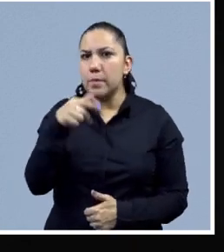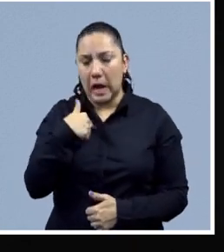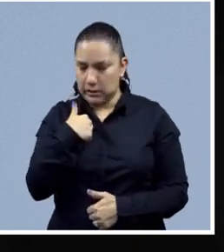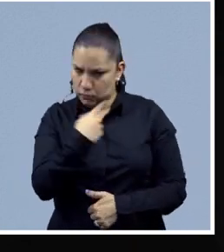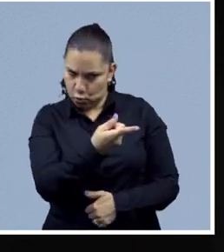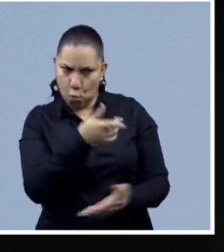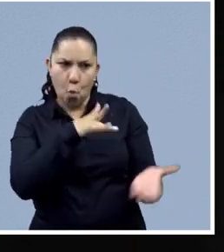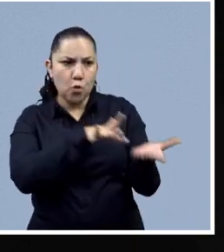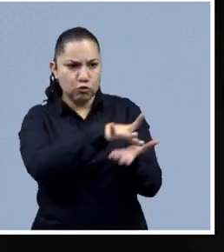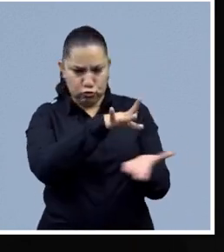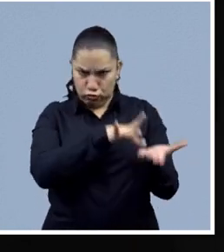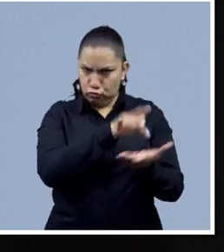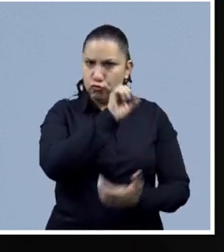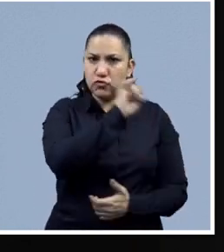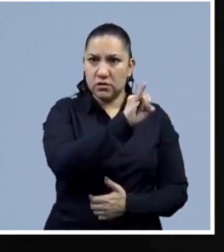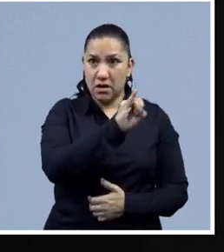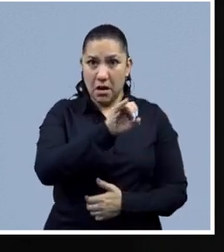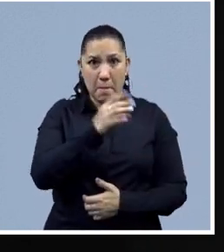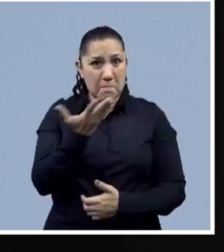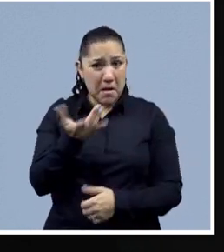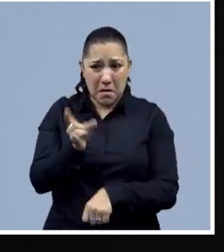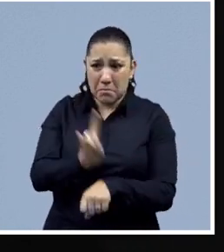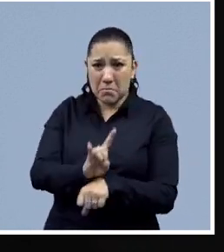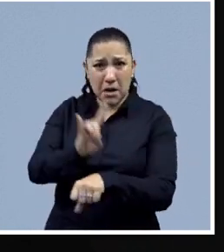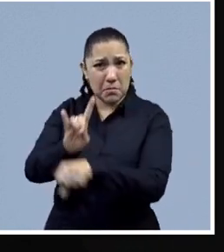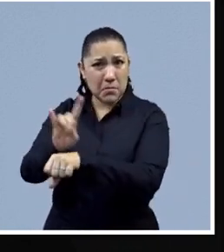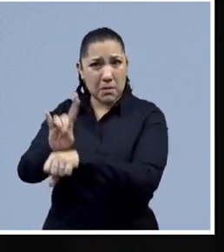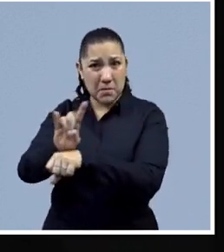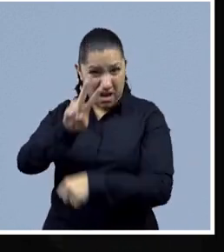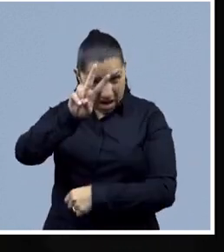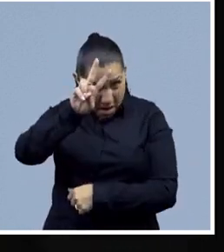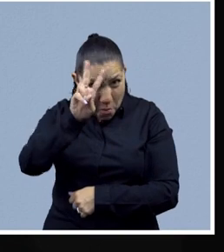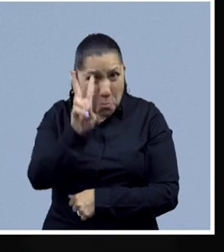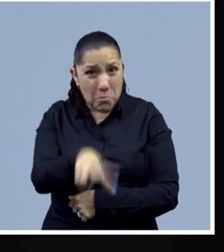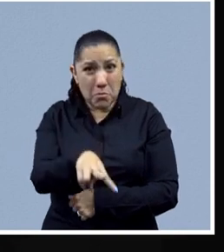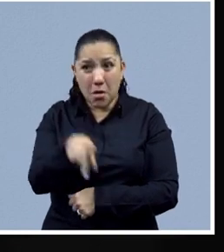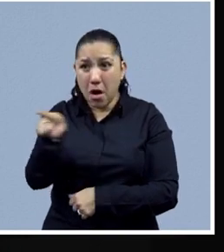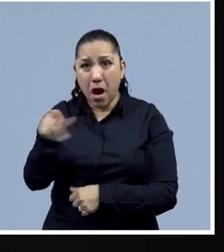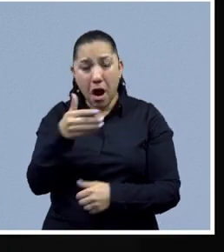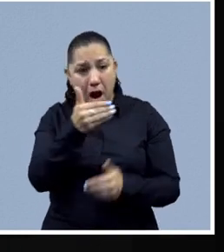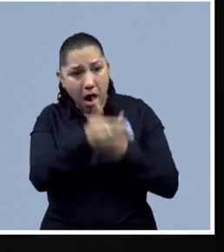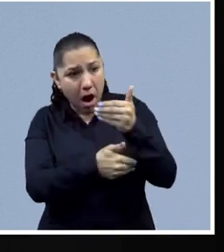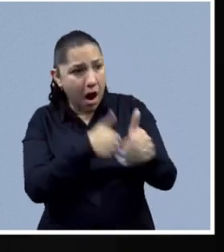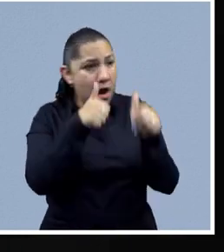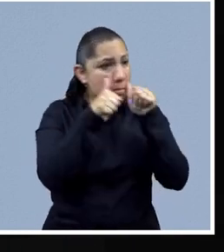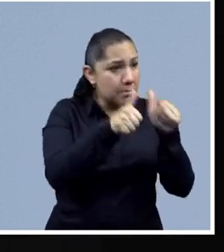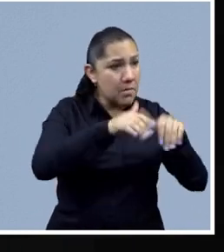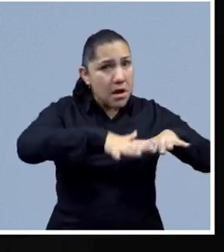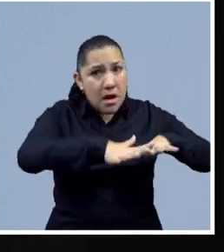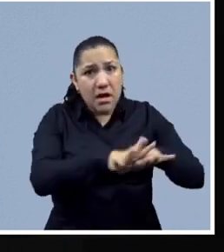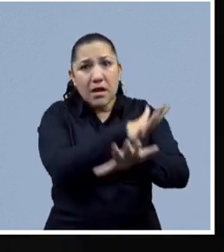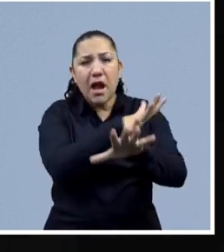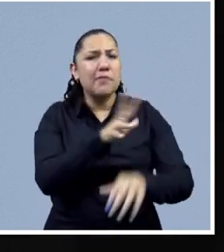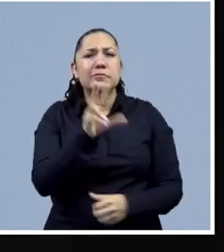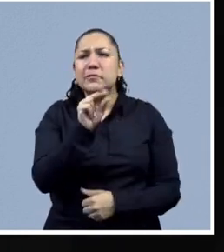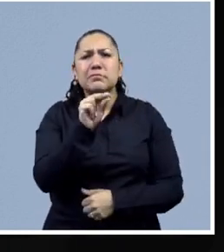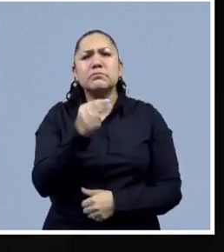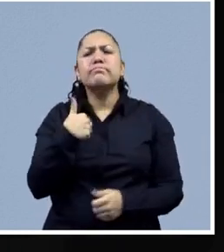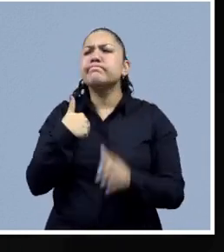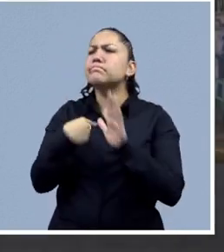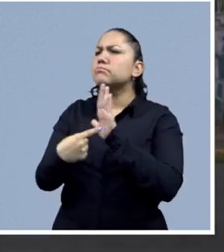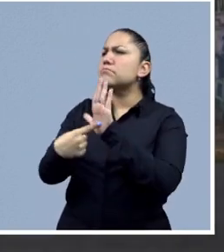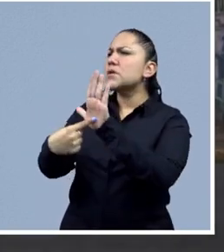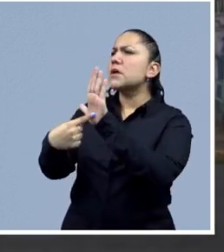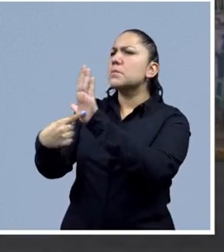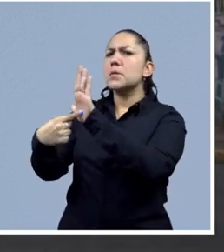solidarios frente o determinados a resolverlo. Pero realmente es una cultura de simulación, donde simplemente tenemos